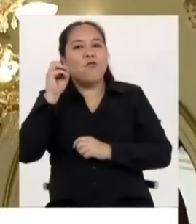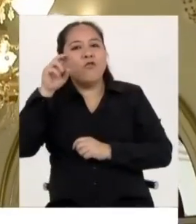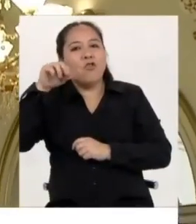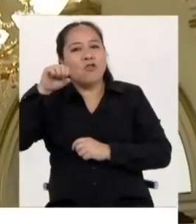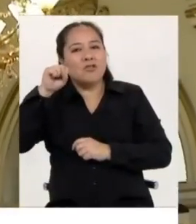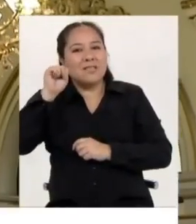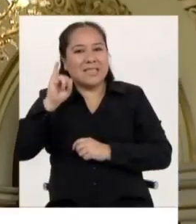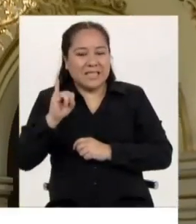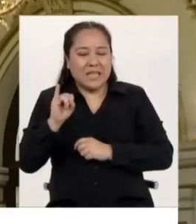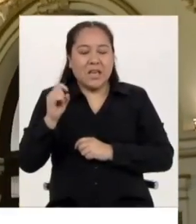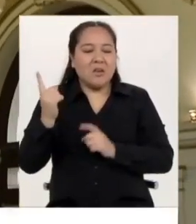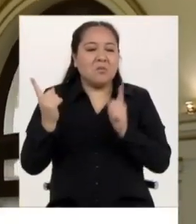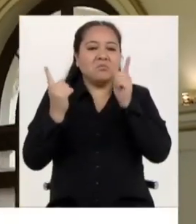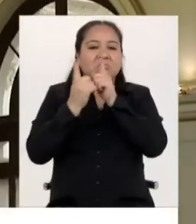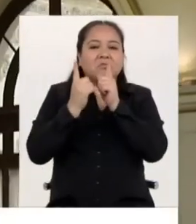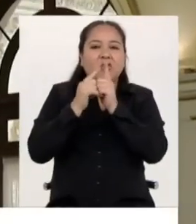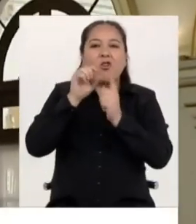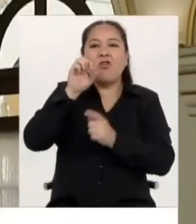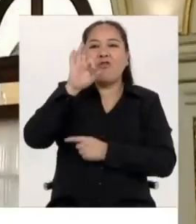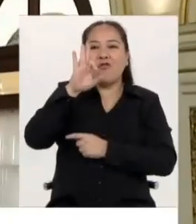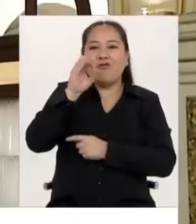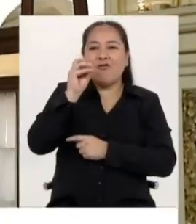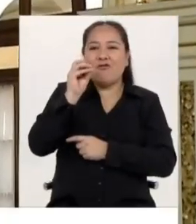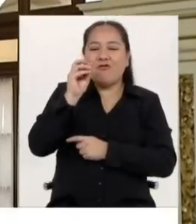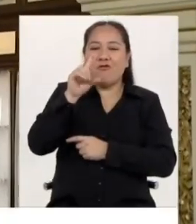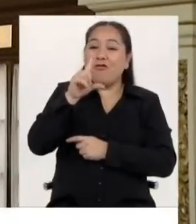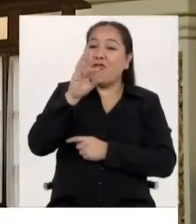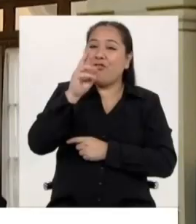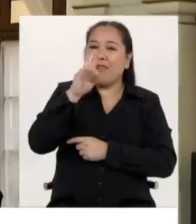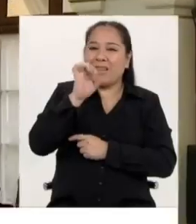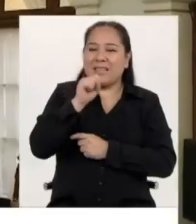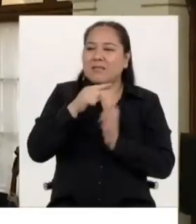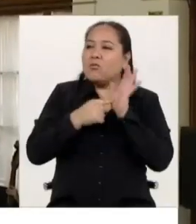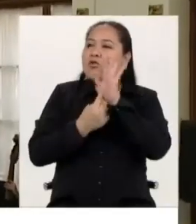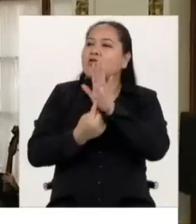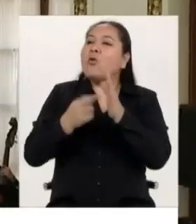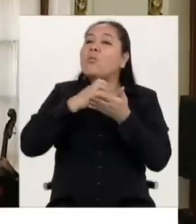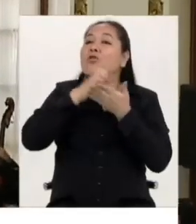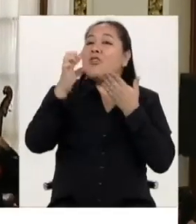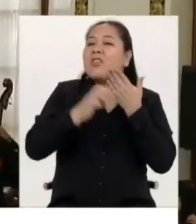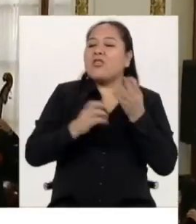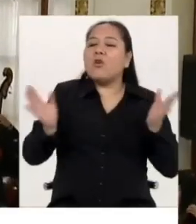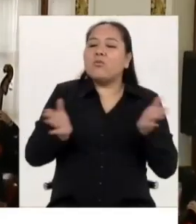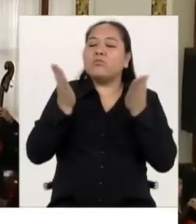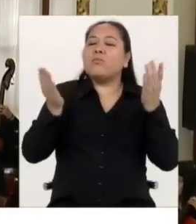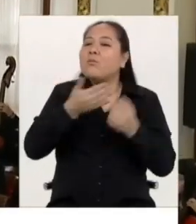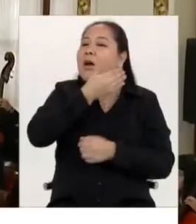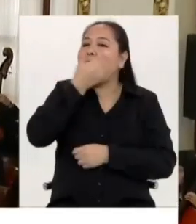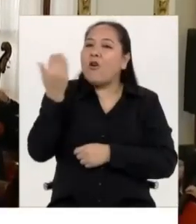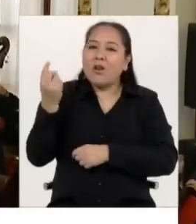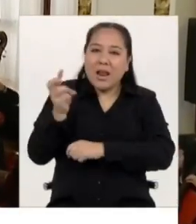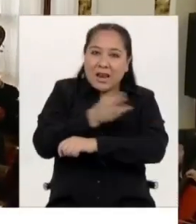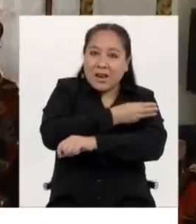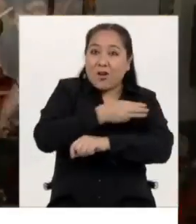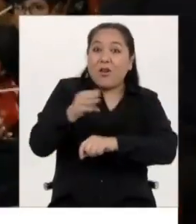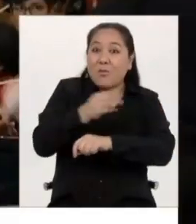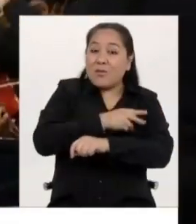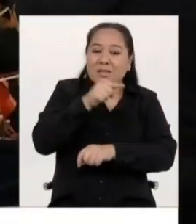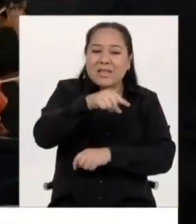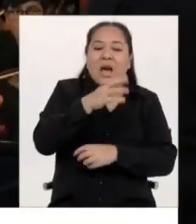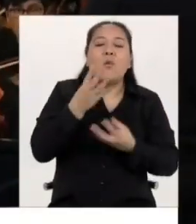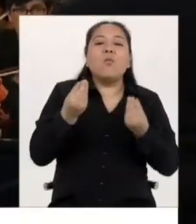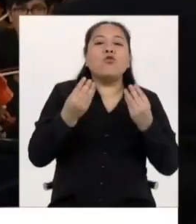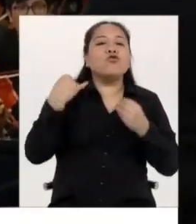proyecto social Sinfonía por el Perú, que fomenta el talento y busca mejorar a través de la música la calidad de vida de miles de niños y jóvenes